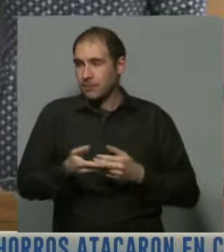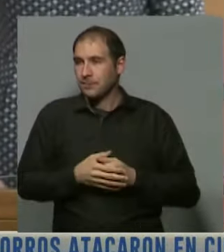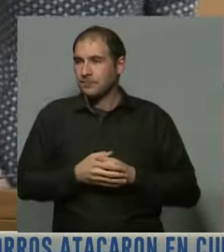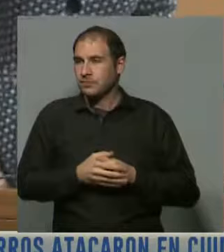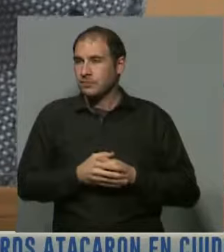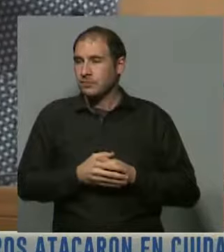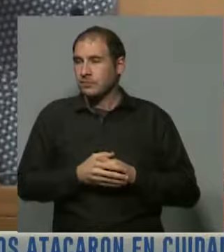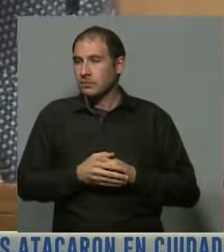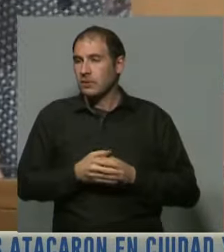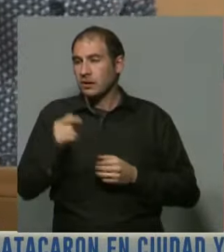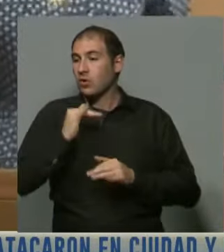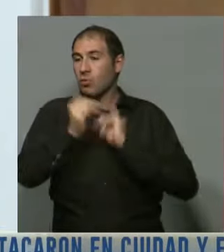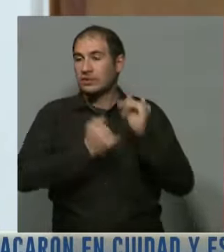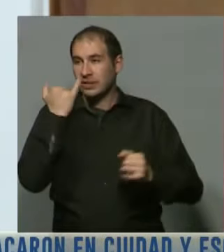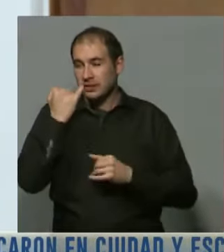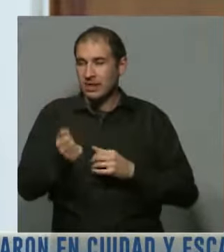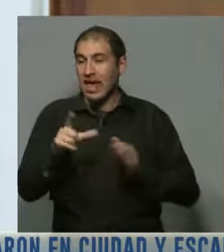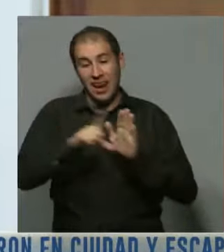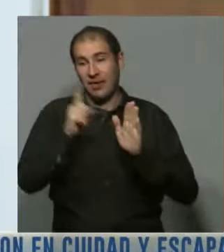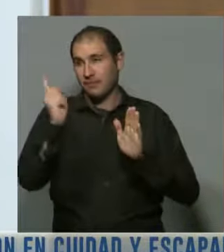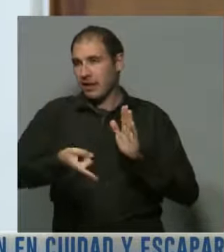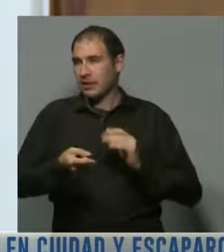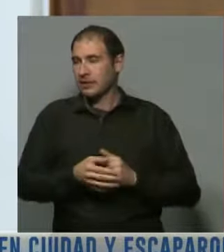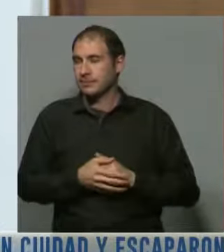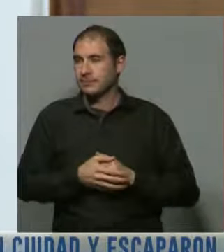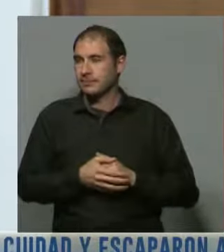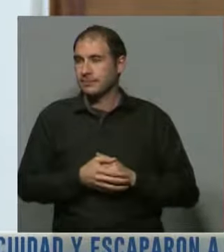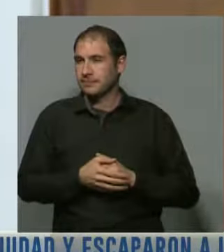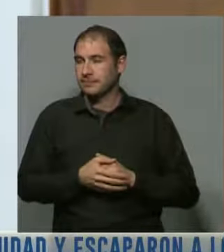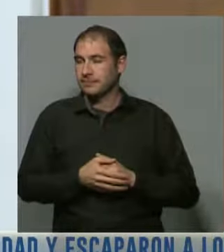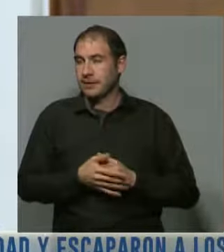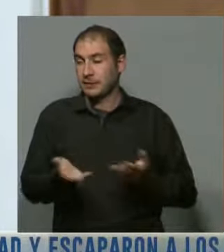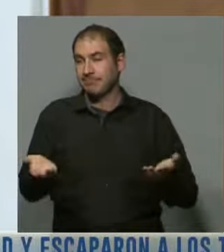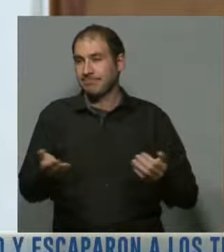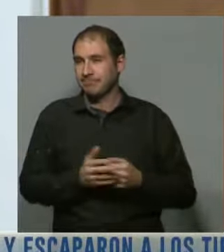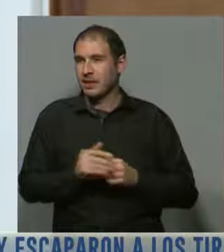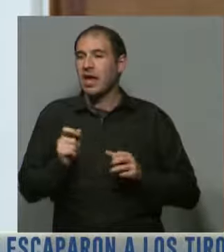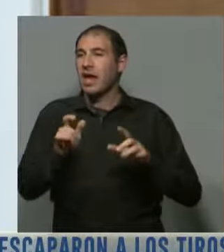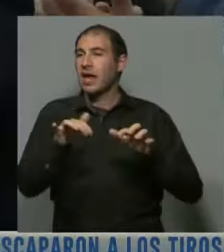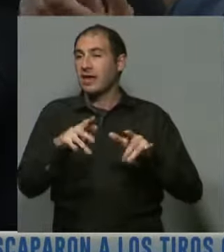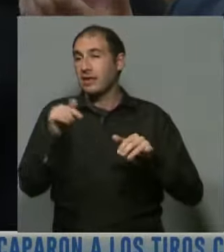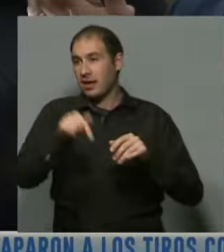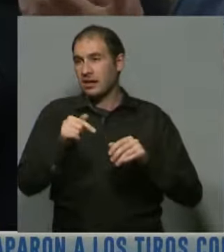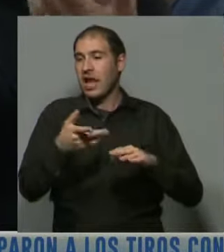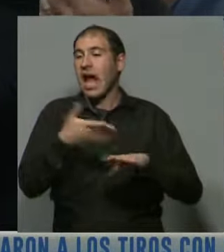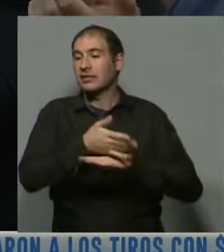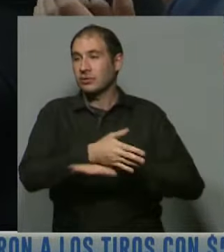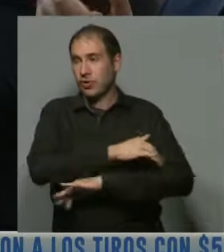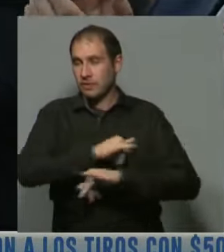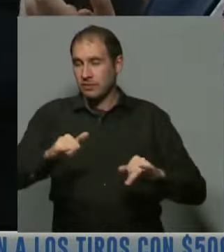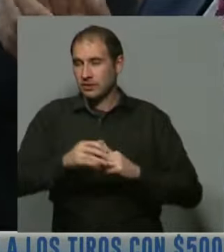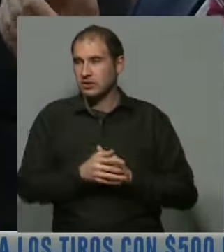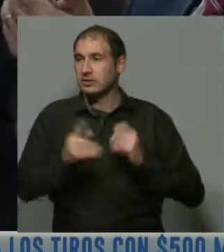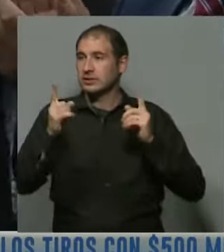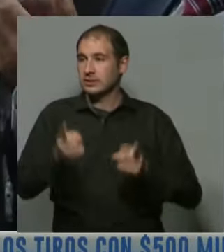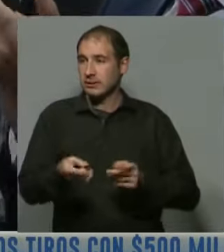ya está planteado por ley y bueno, esta digitalización, este acceso a la información que